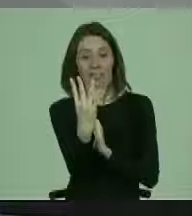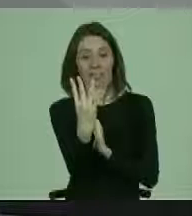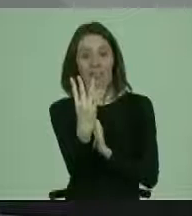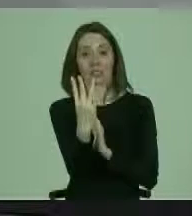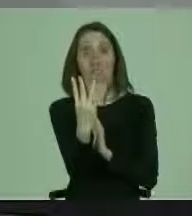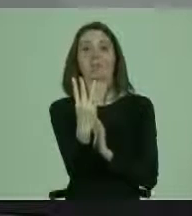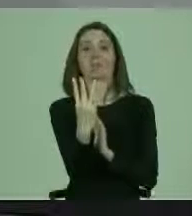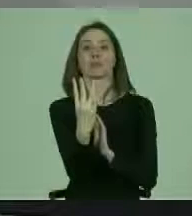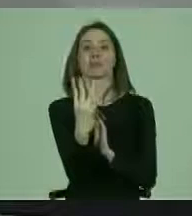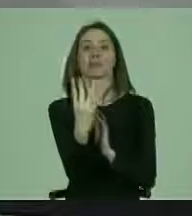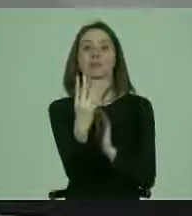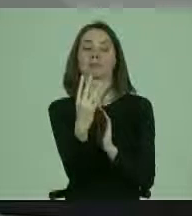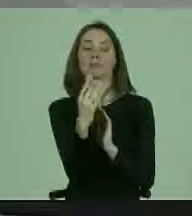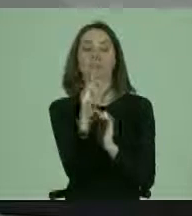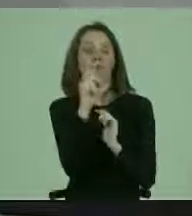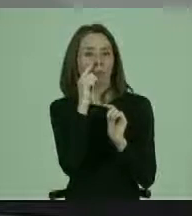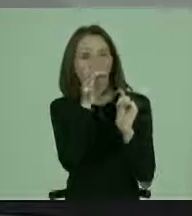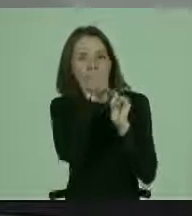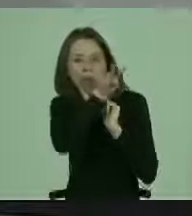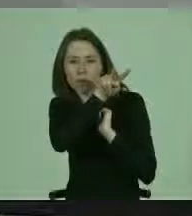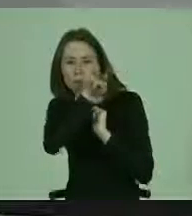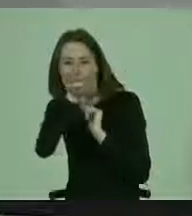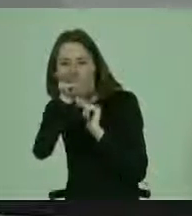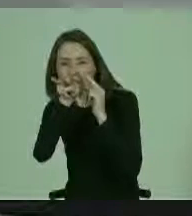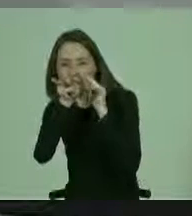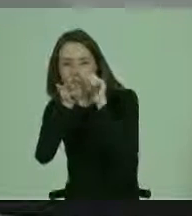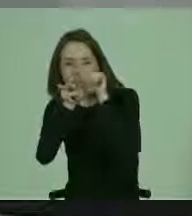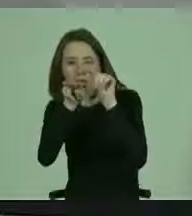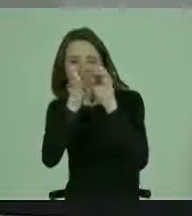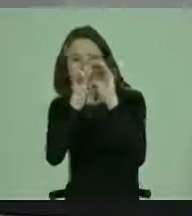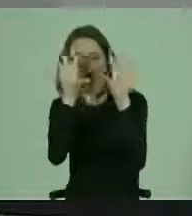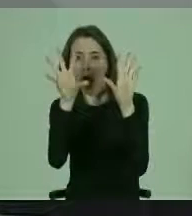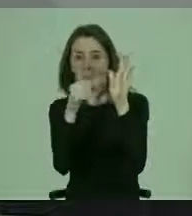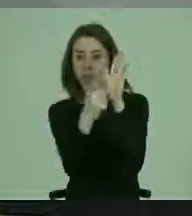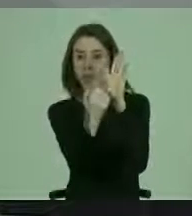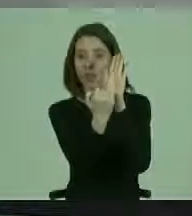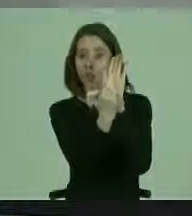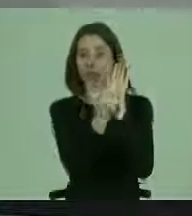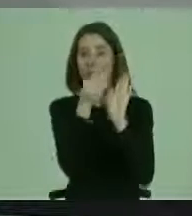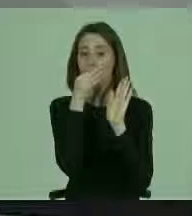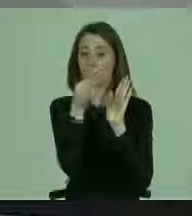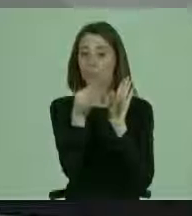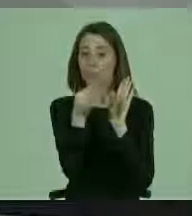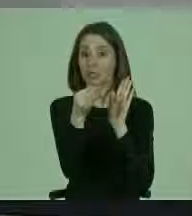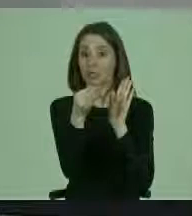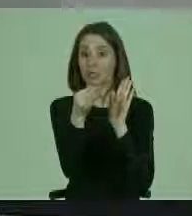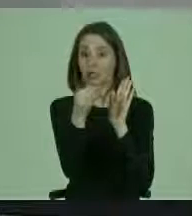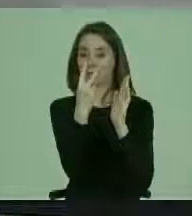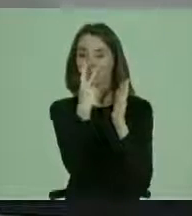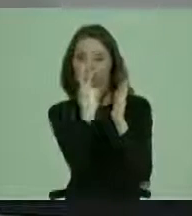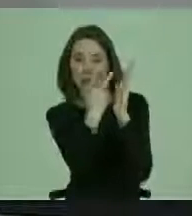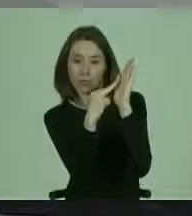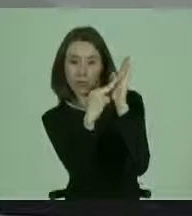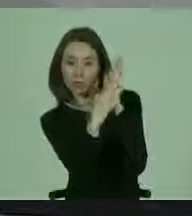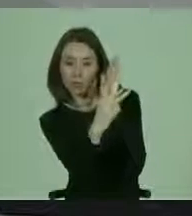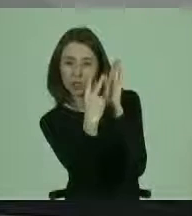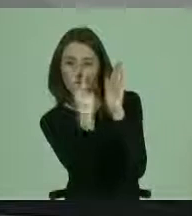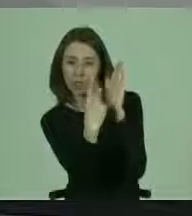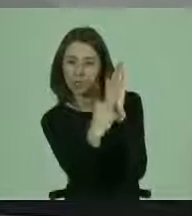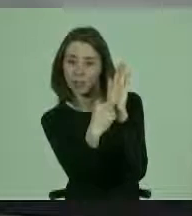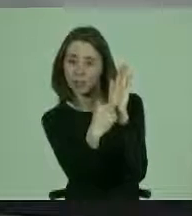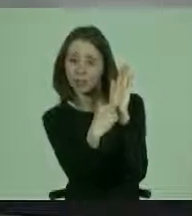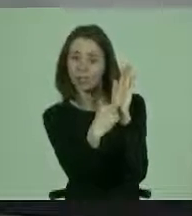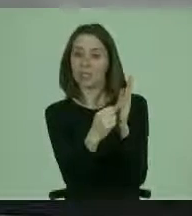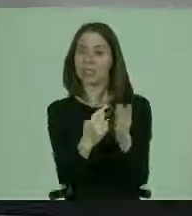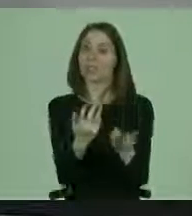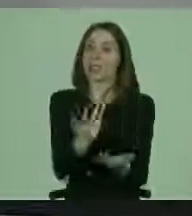donde claramente vemos que hay